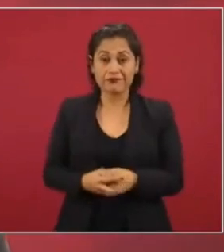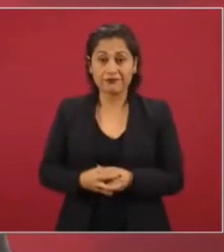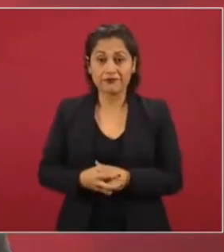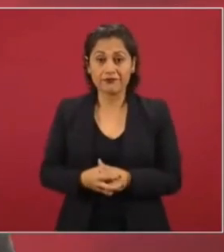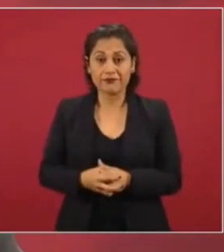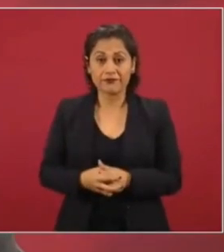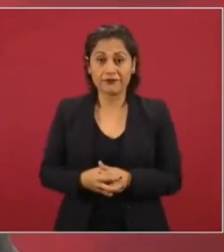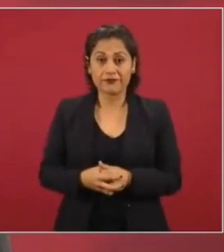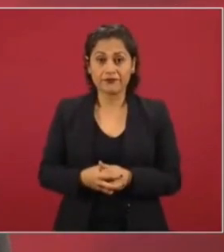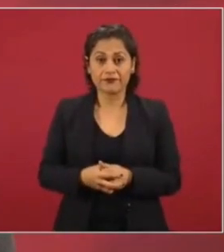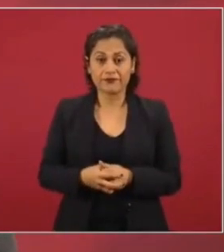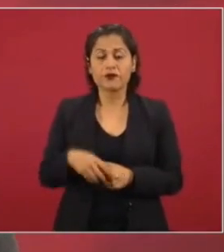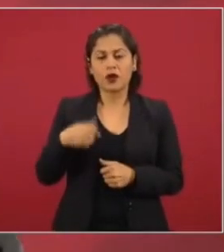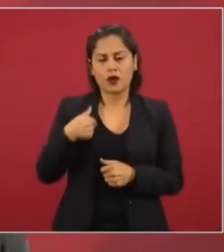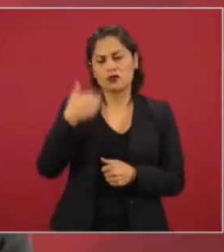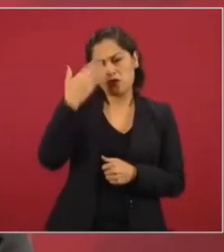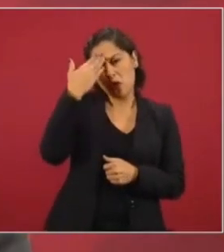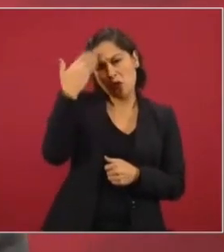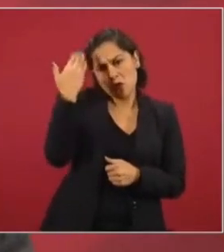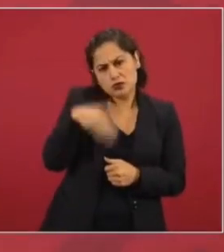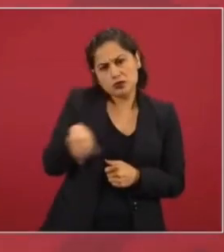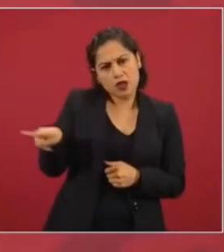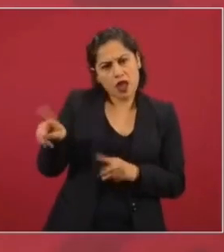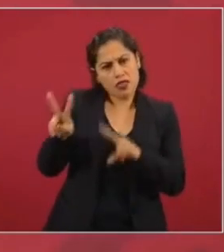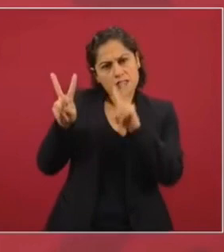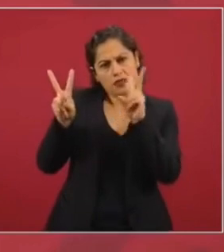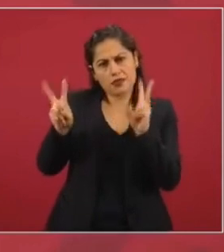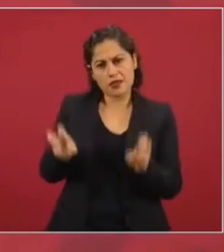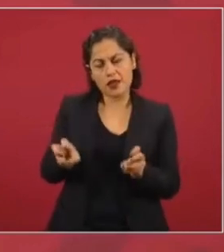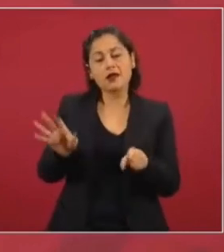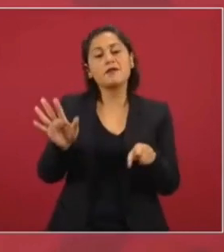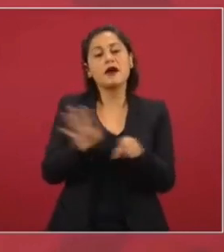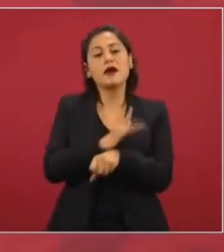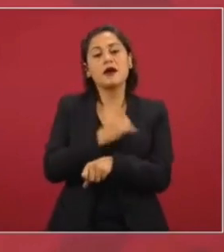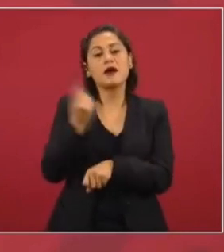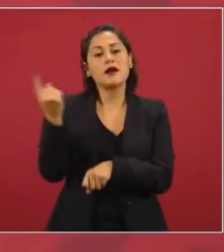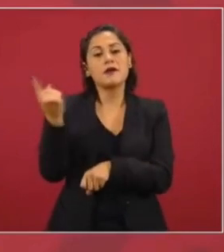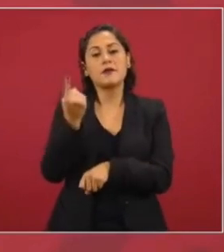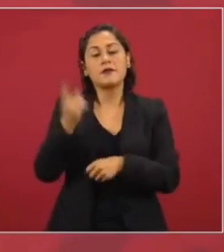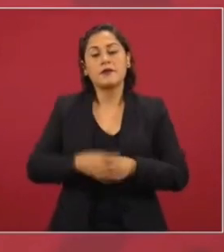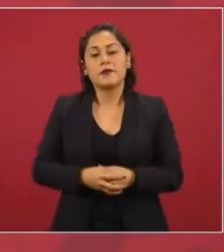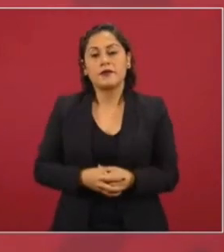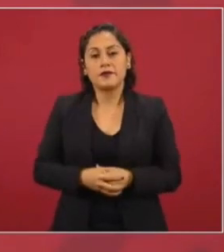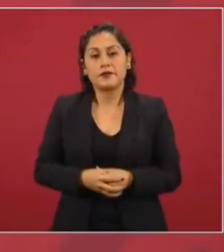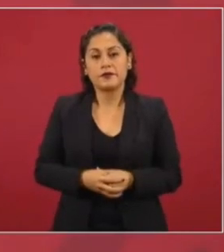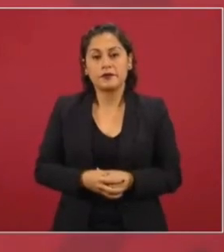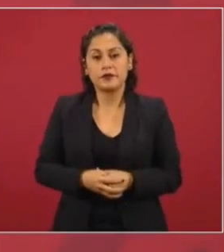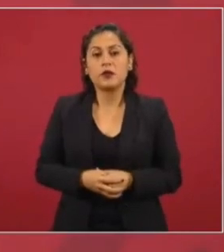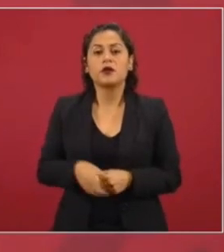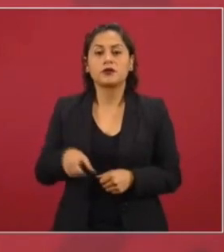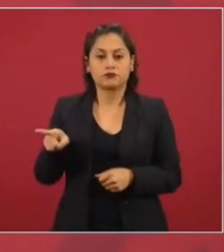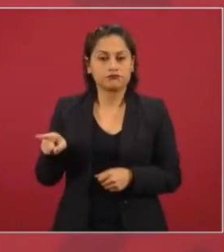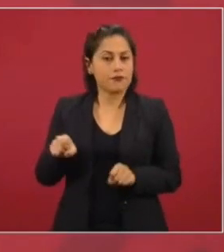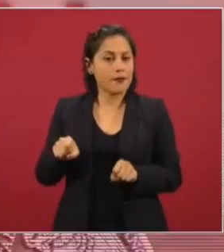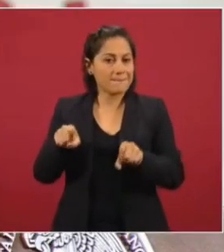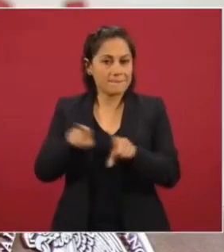Sé de él, porque es de estos que se beneficiaron